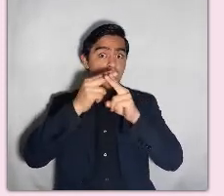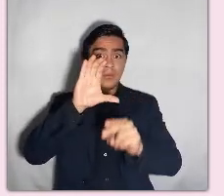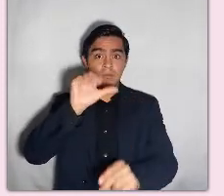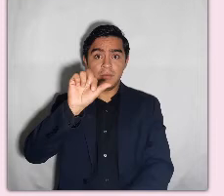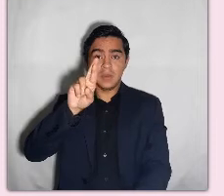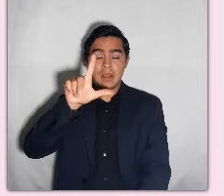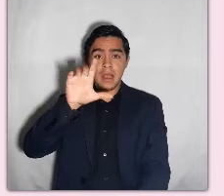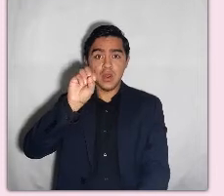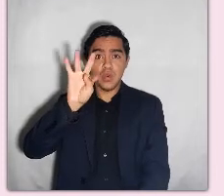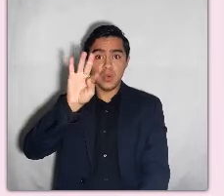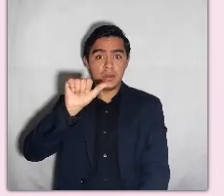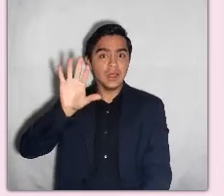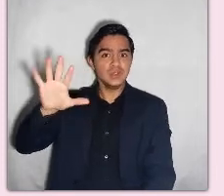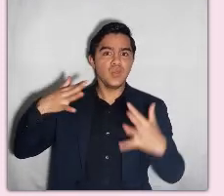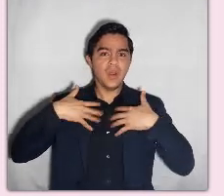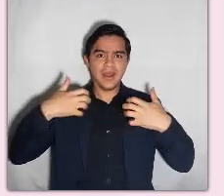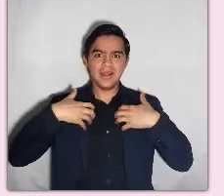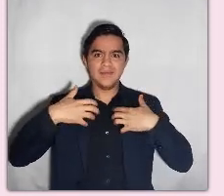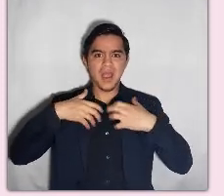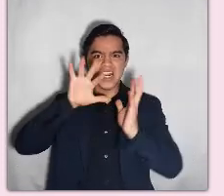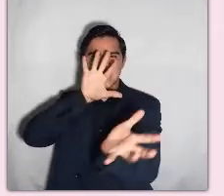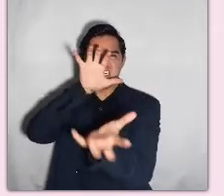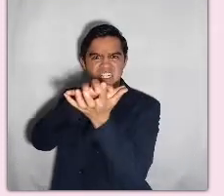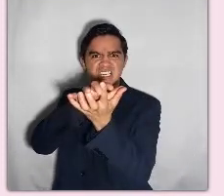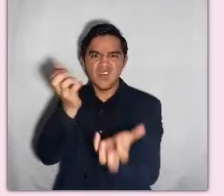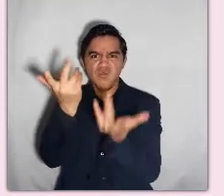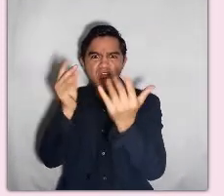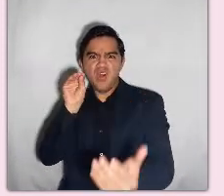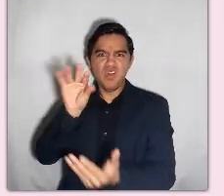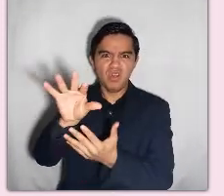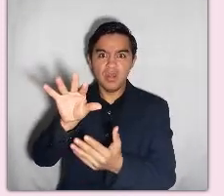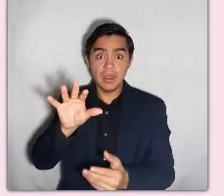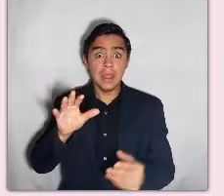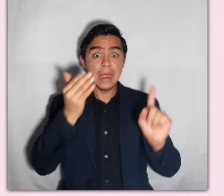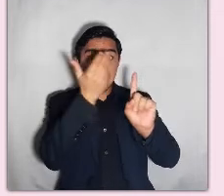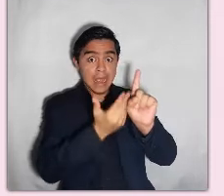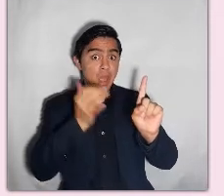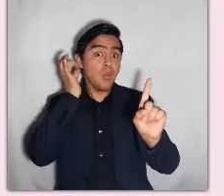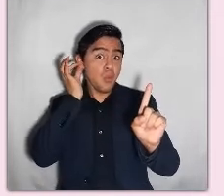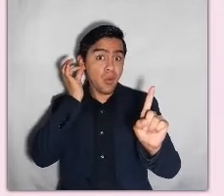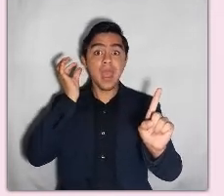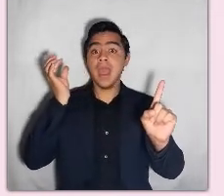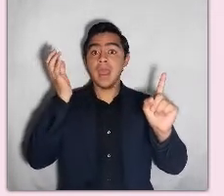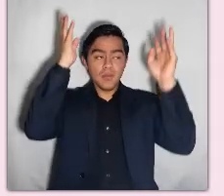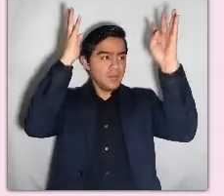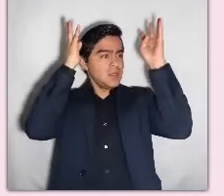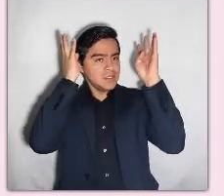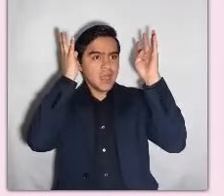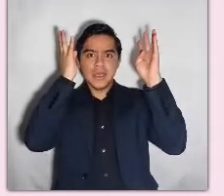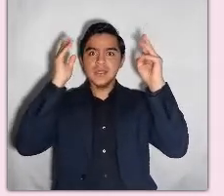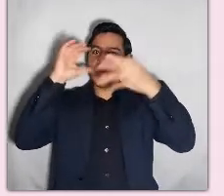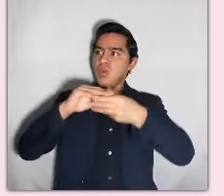La princesa Carlota y su dragón mascota. La princesa Carlota no es una princesa